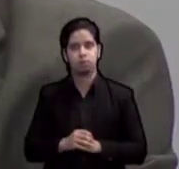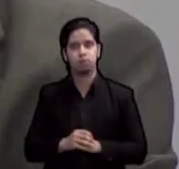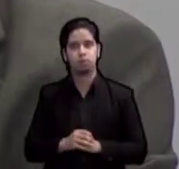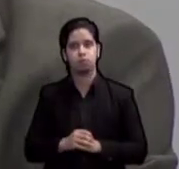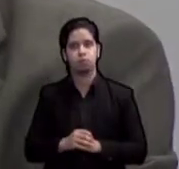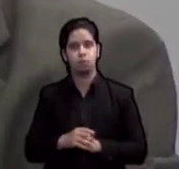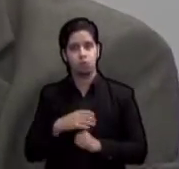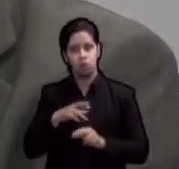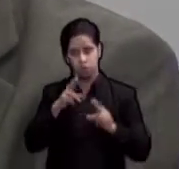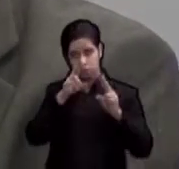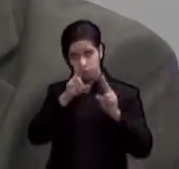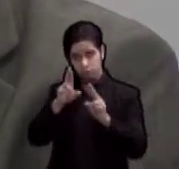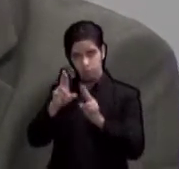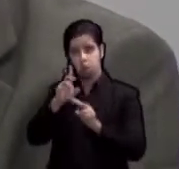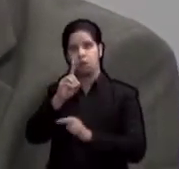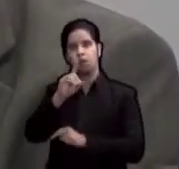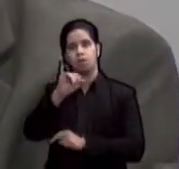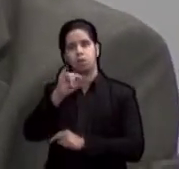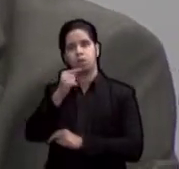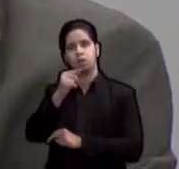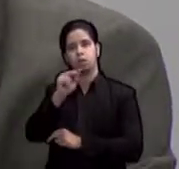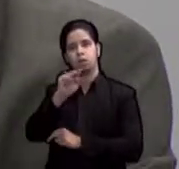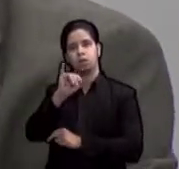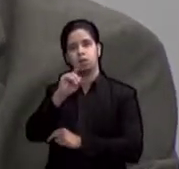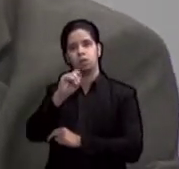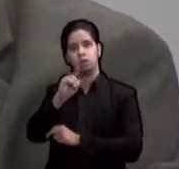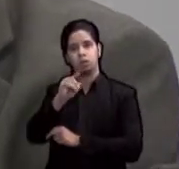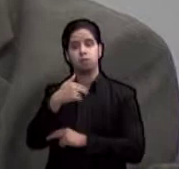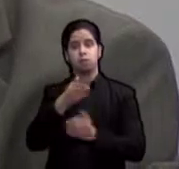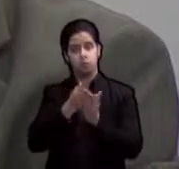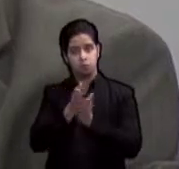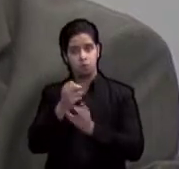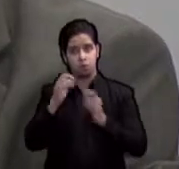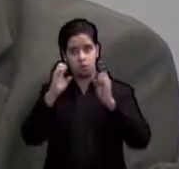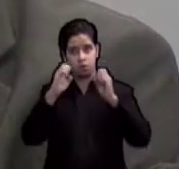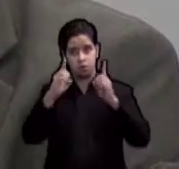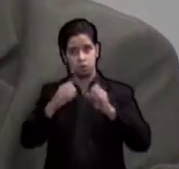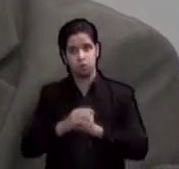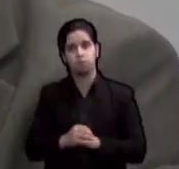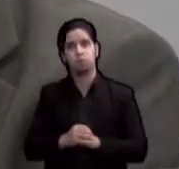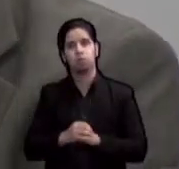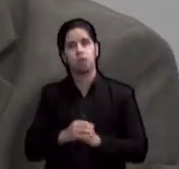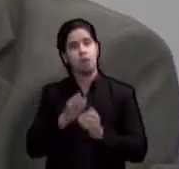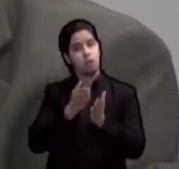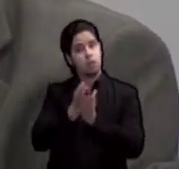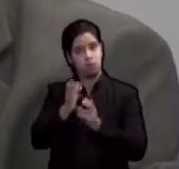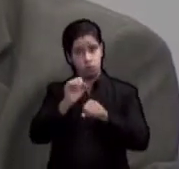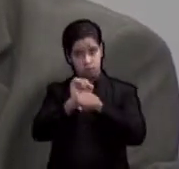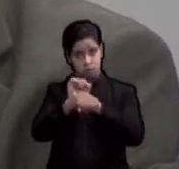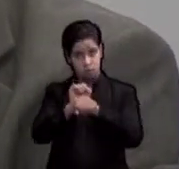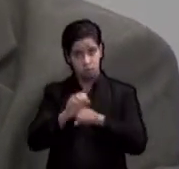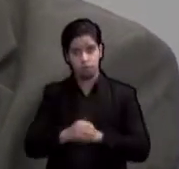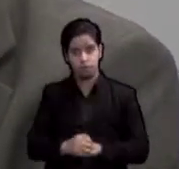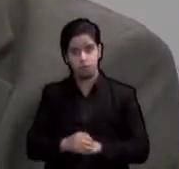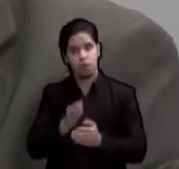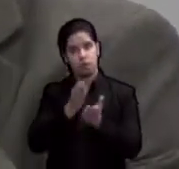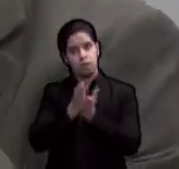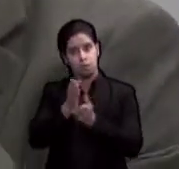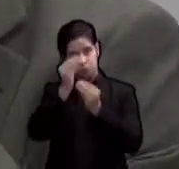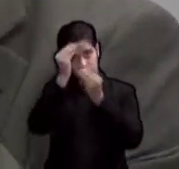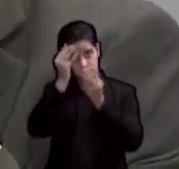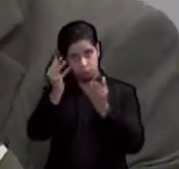respeto a la dignidad, el derecho a la educación, el derecho al trabajo, el derecho a la información,